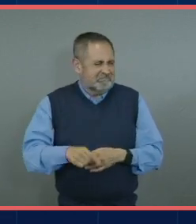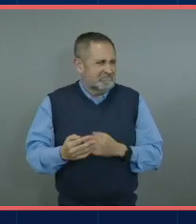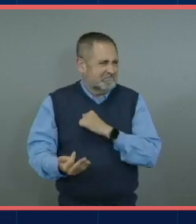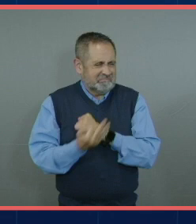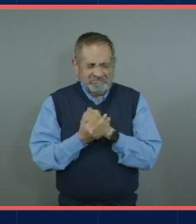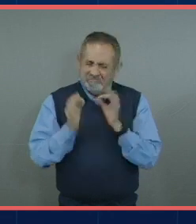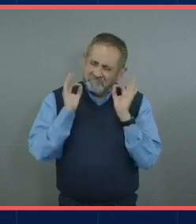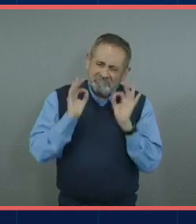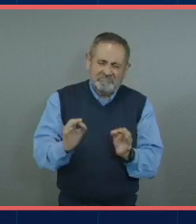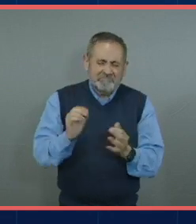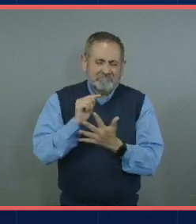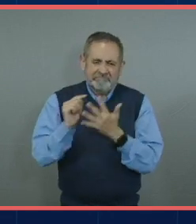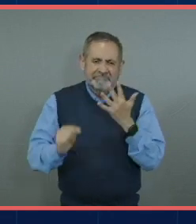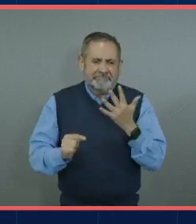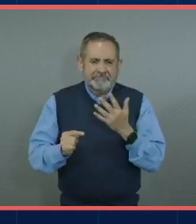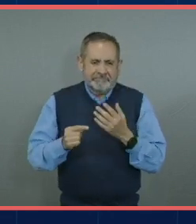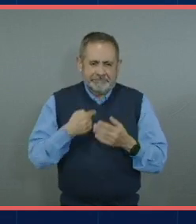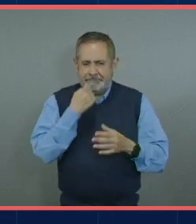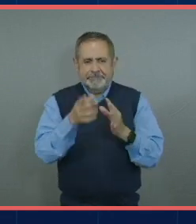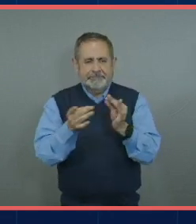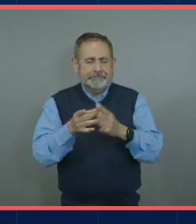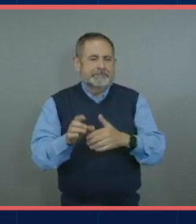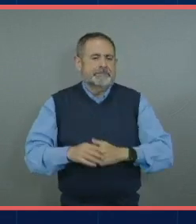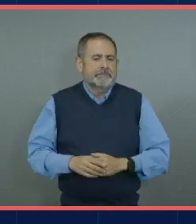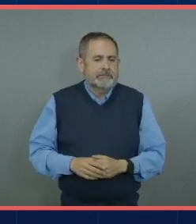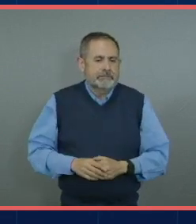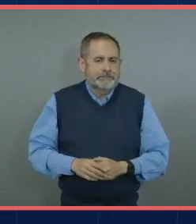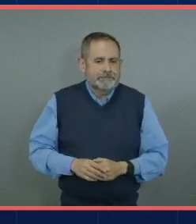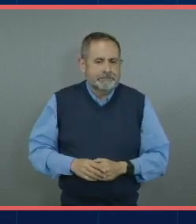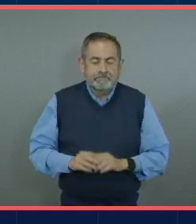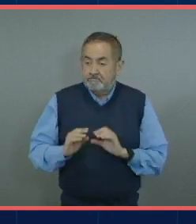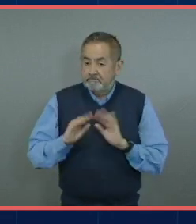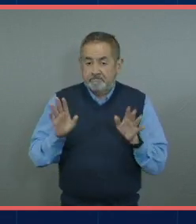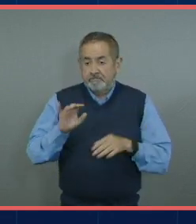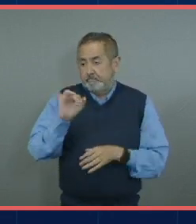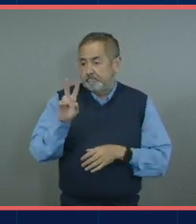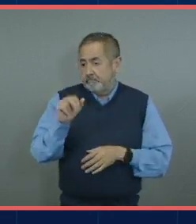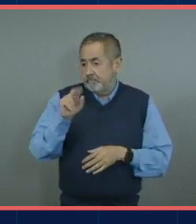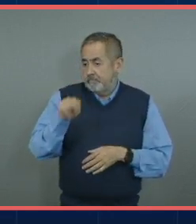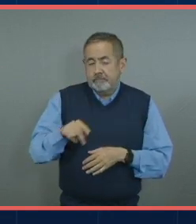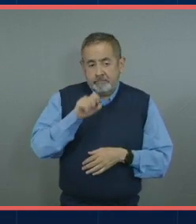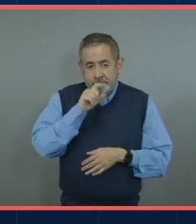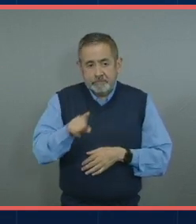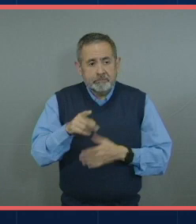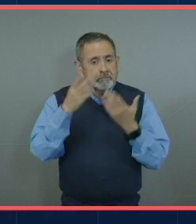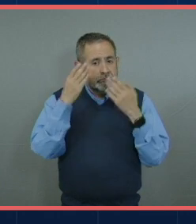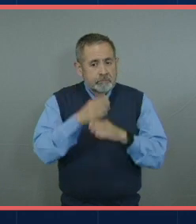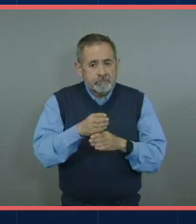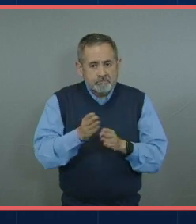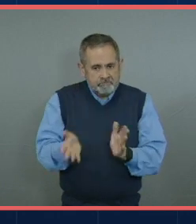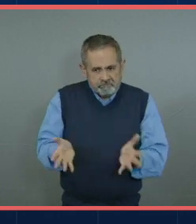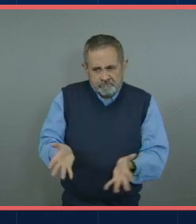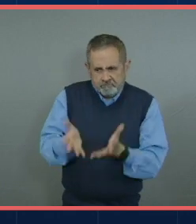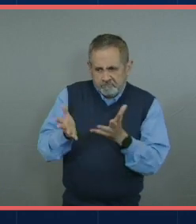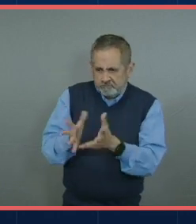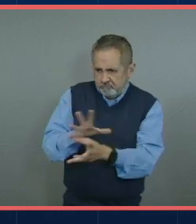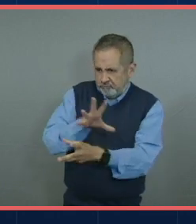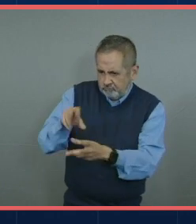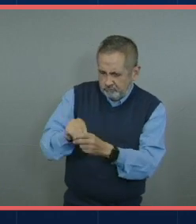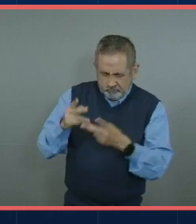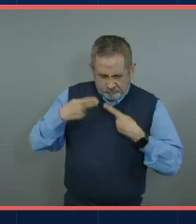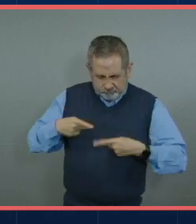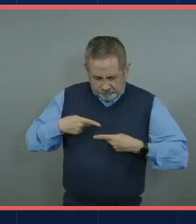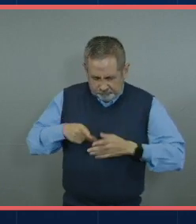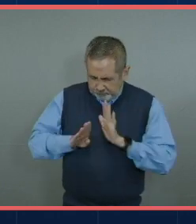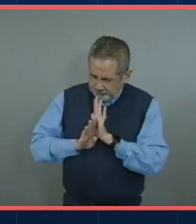mencionar muchas gracias Iván sin duda parte del banco es desarrollar integralmente a las personas no nada